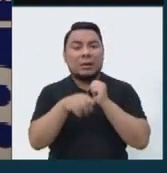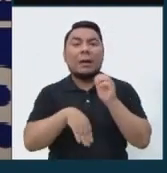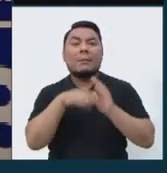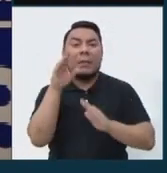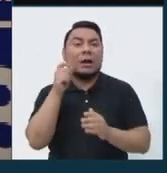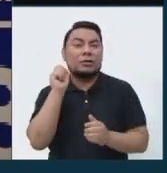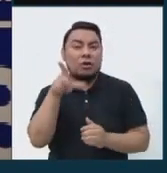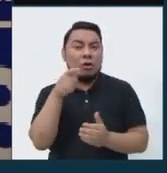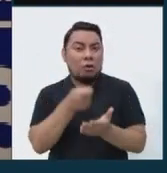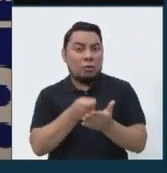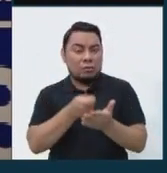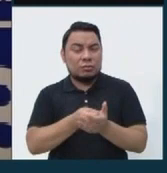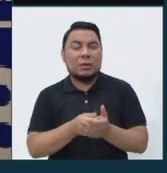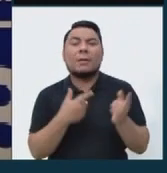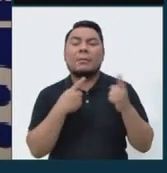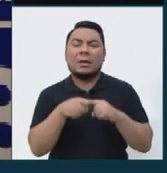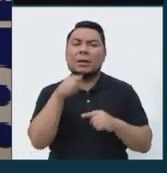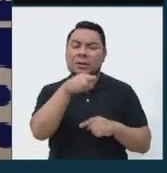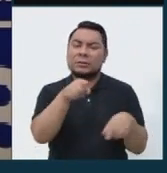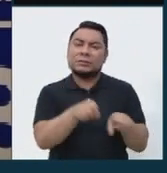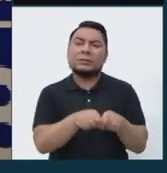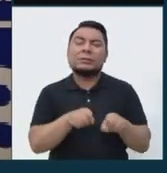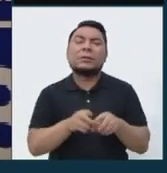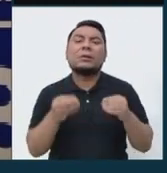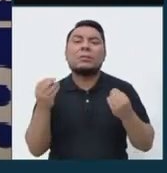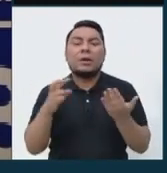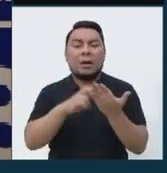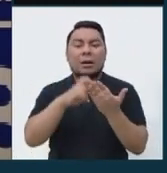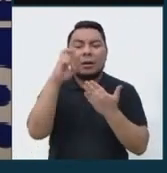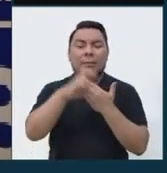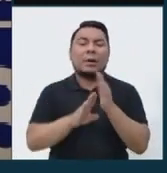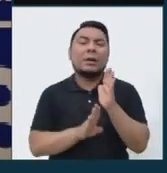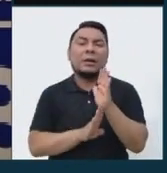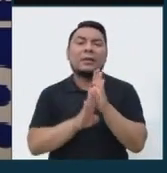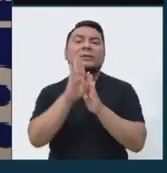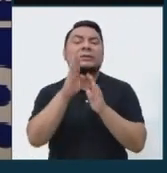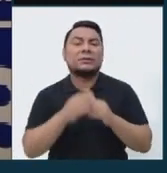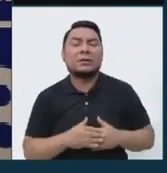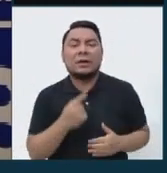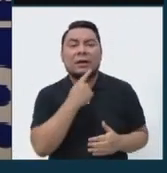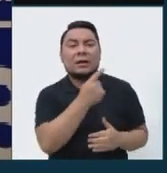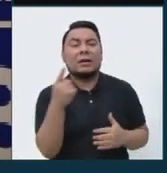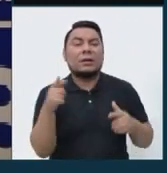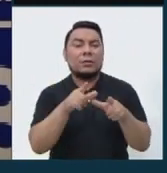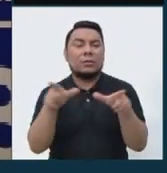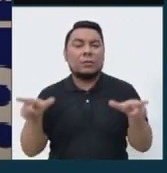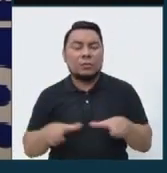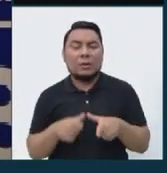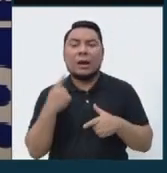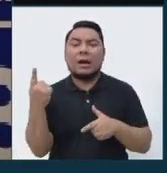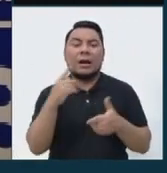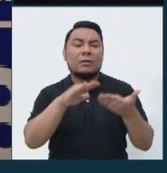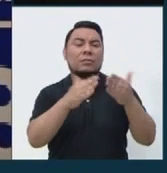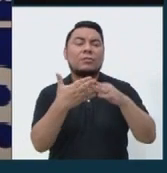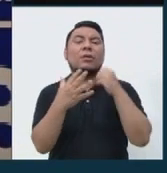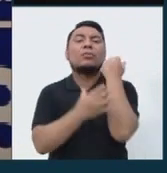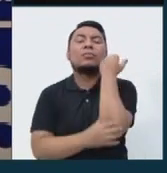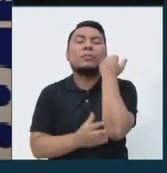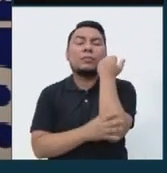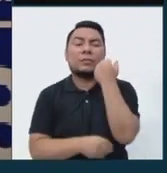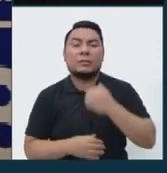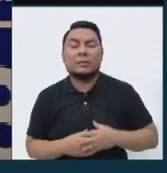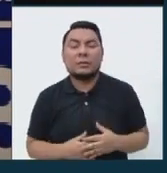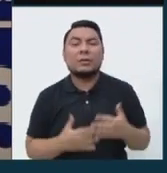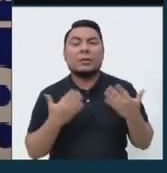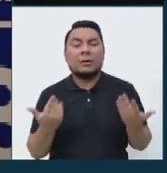costoso. Pero eso obedece también al plan de desarrollo de cada ciudad, de cada asentamiento humano, cosa que